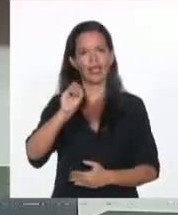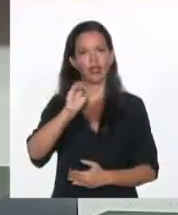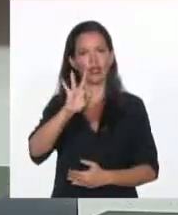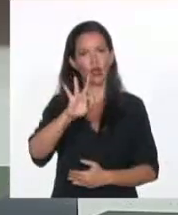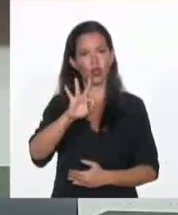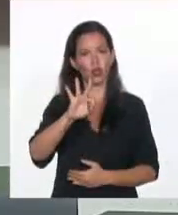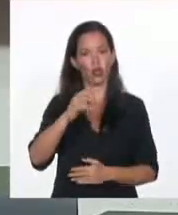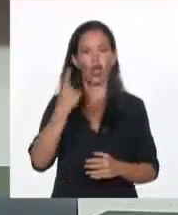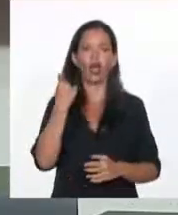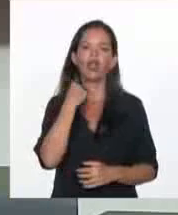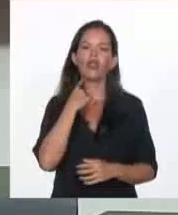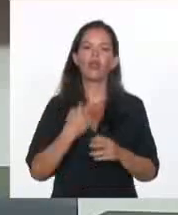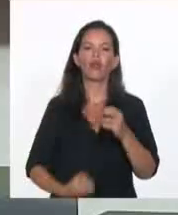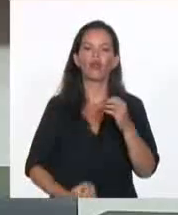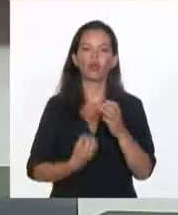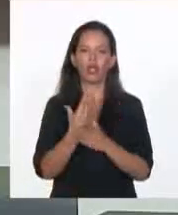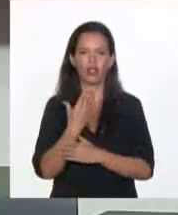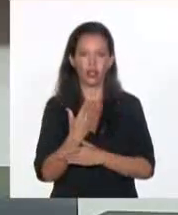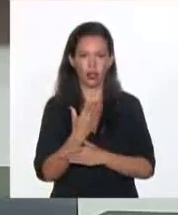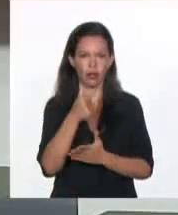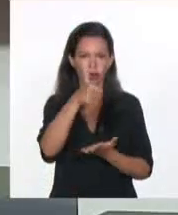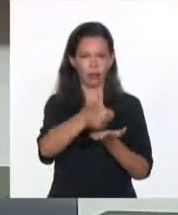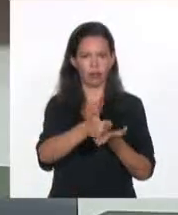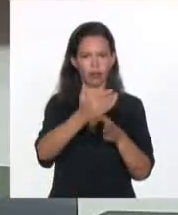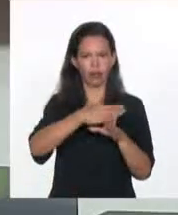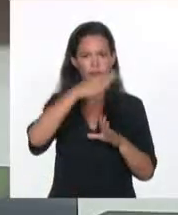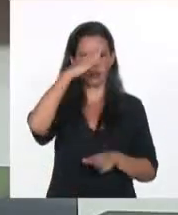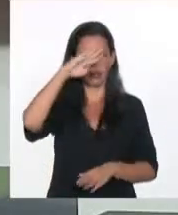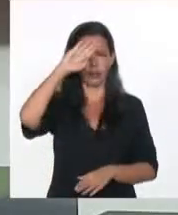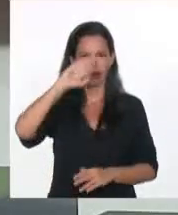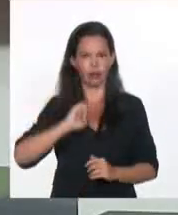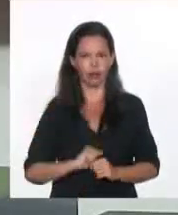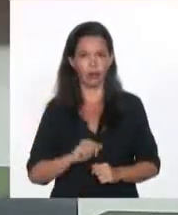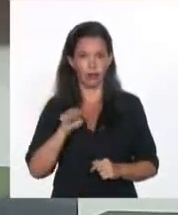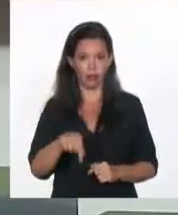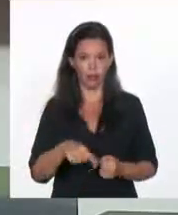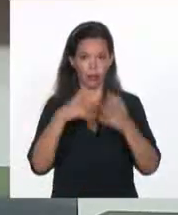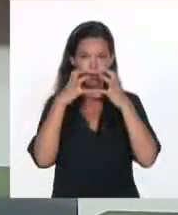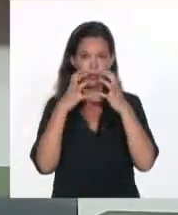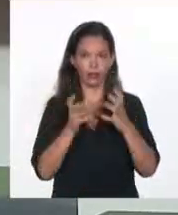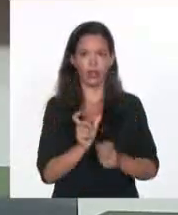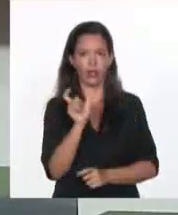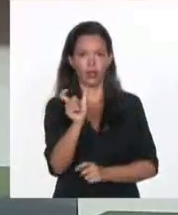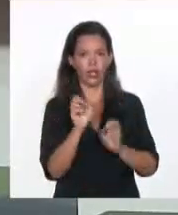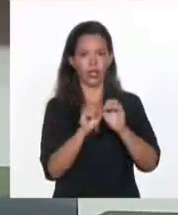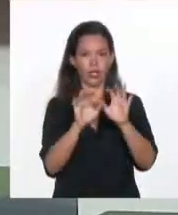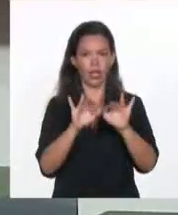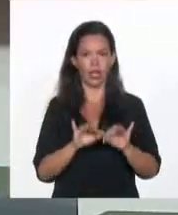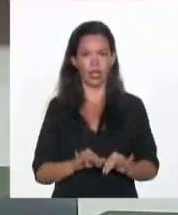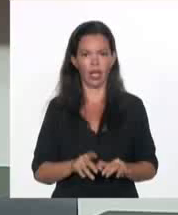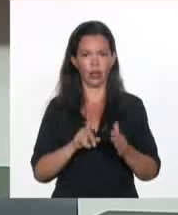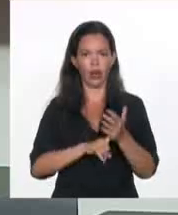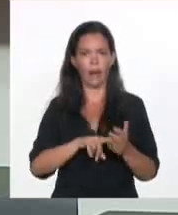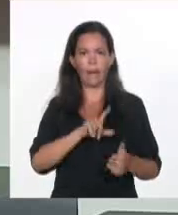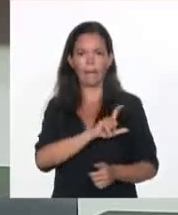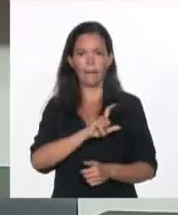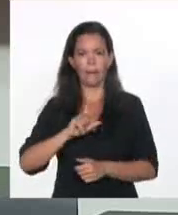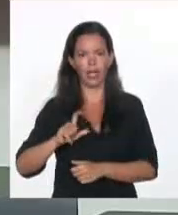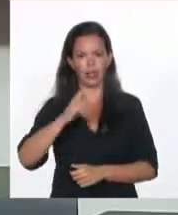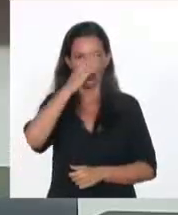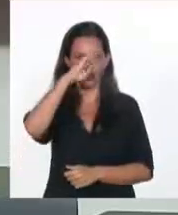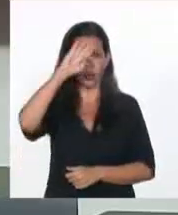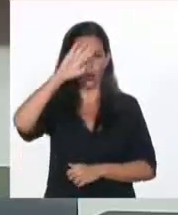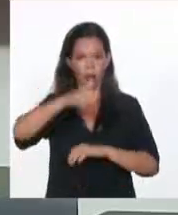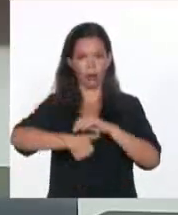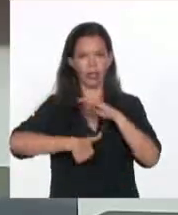de la fundación de la ciudad de Santiago de Cuba. A propósito de la fecha, el primer secretario del Comité Central del Partido Comunista de Cuba y presidente